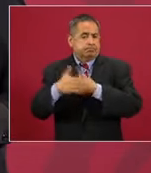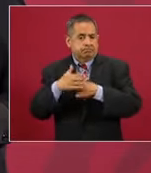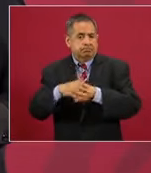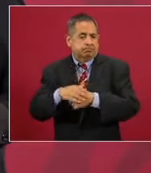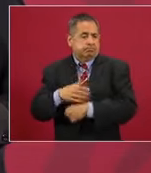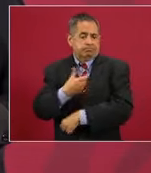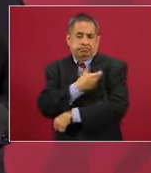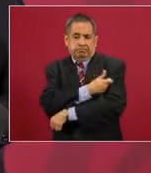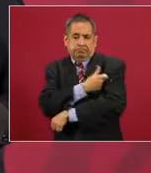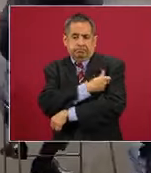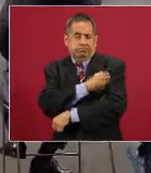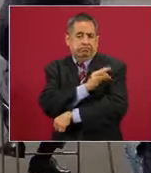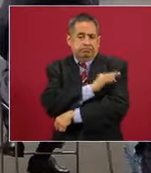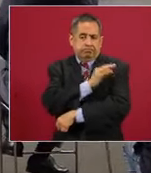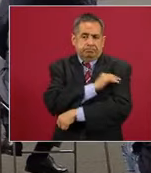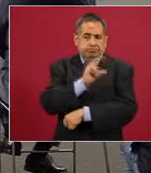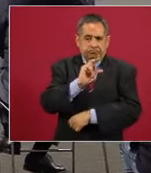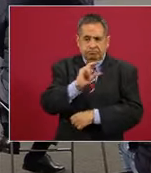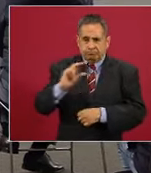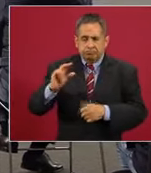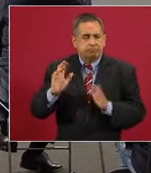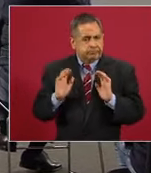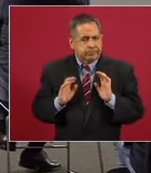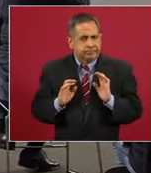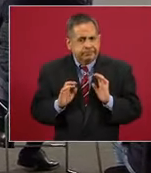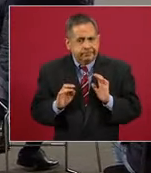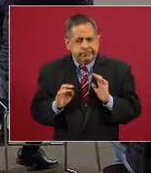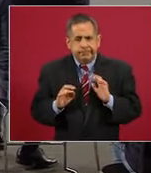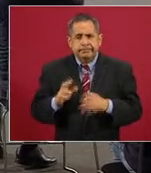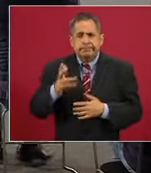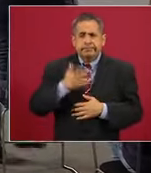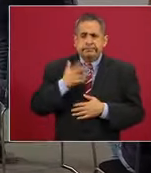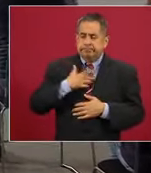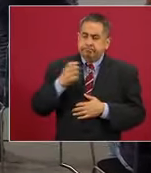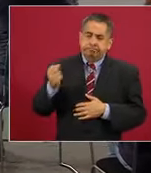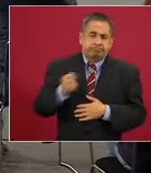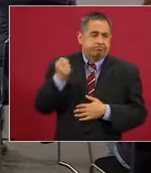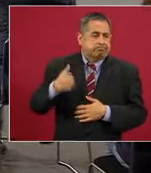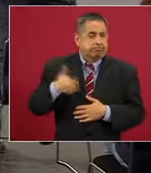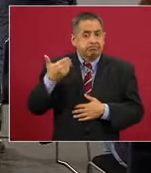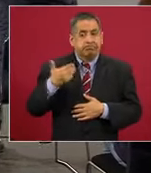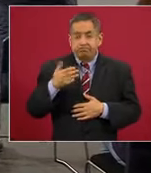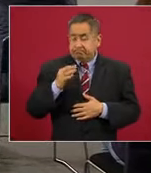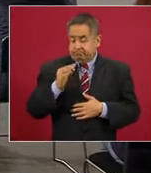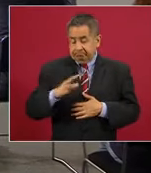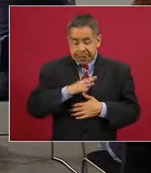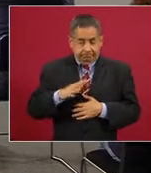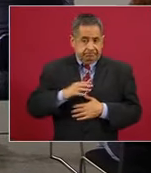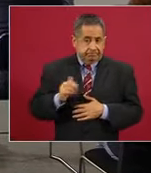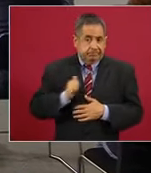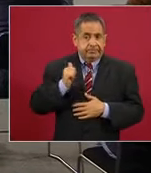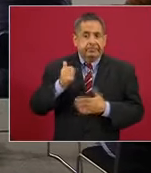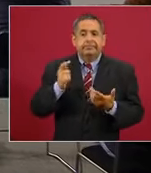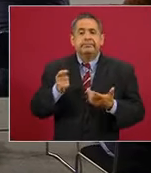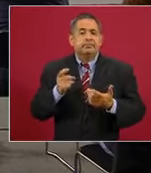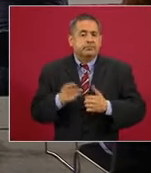Tenemos la ventaja de que